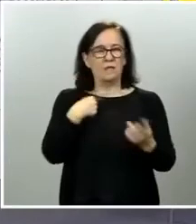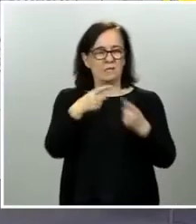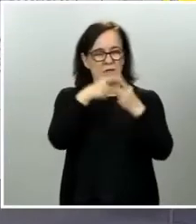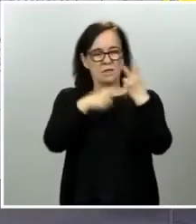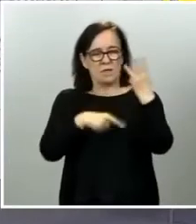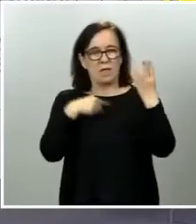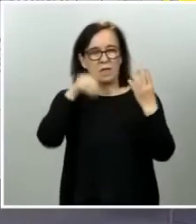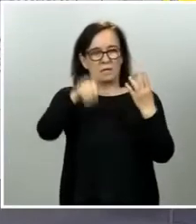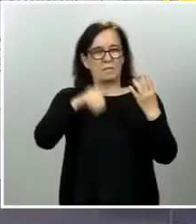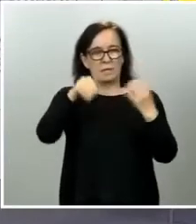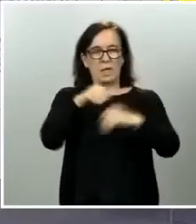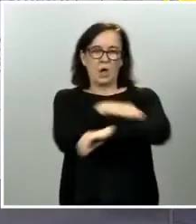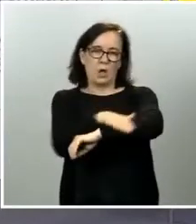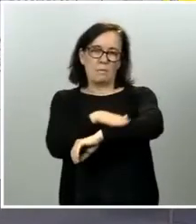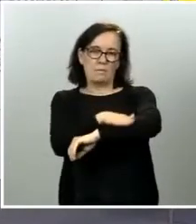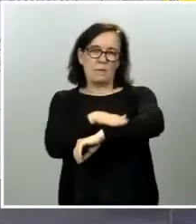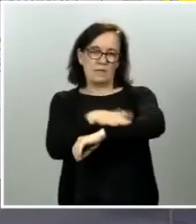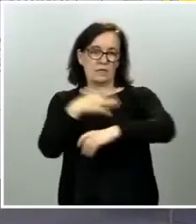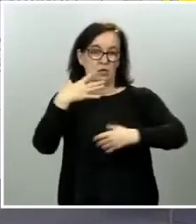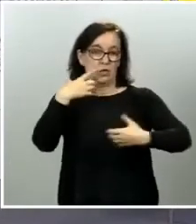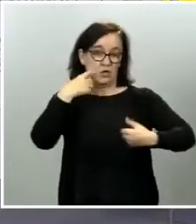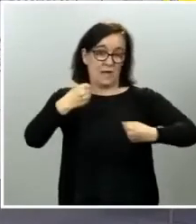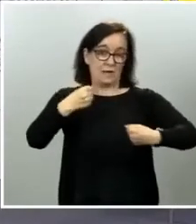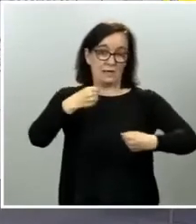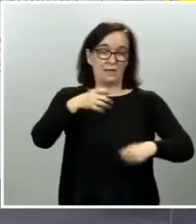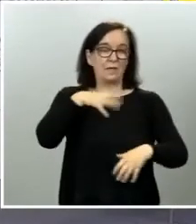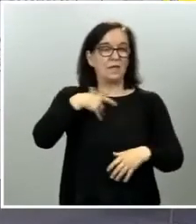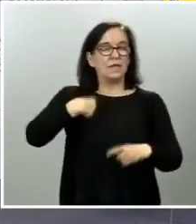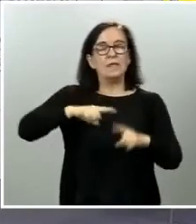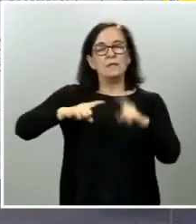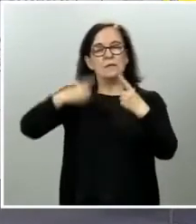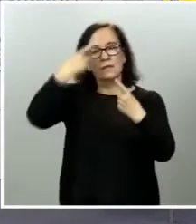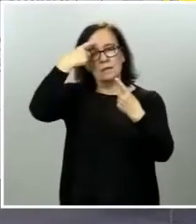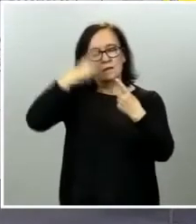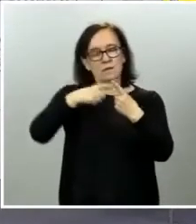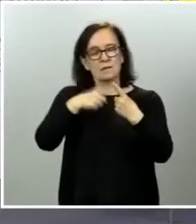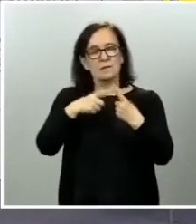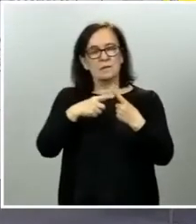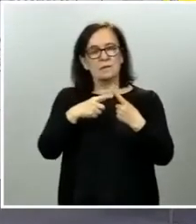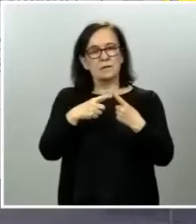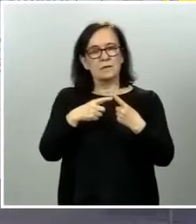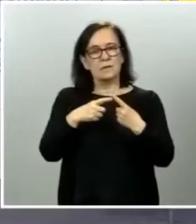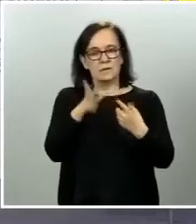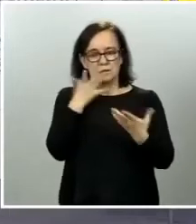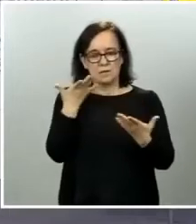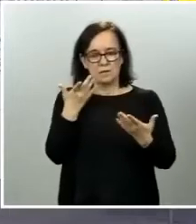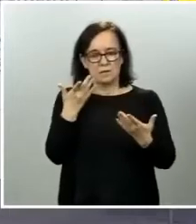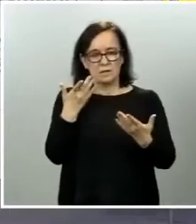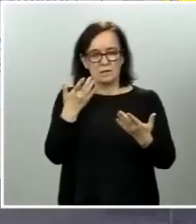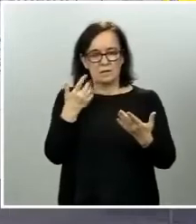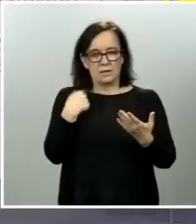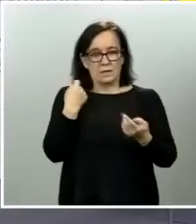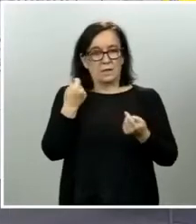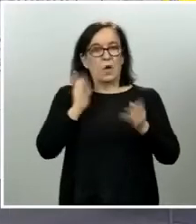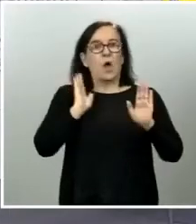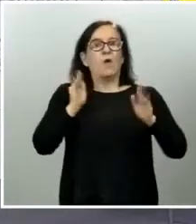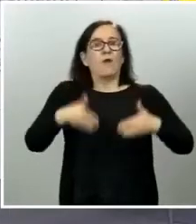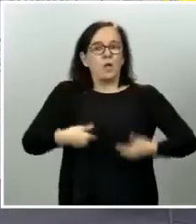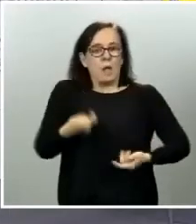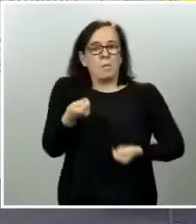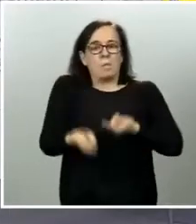para el ministro Salvador Illa. Quería saber, primer lugar, teniendo en cuenta la progresiva vuelta a la actividad laboral